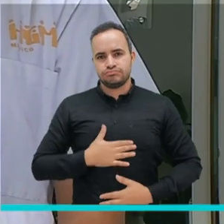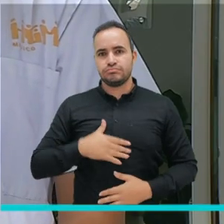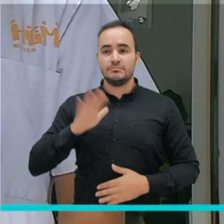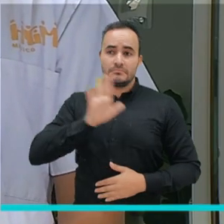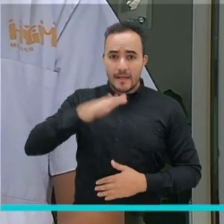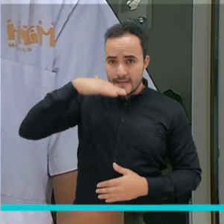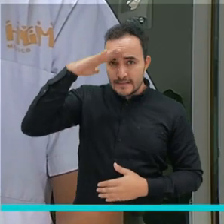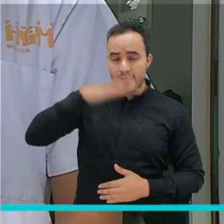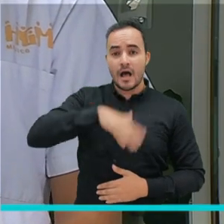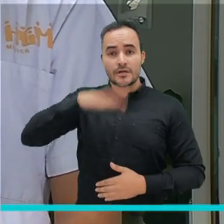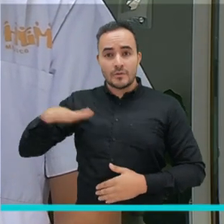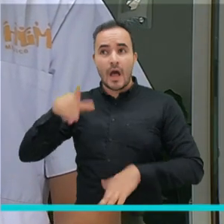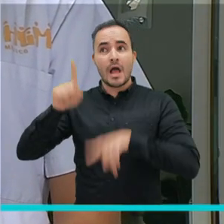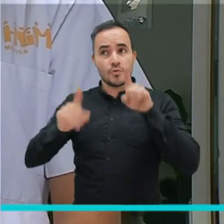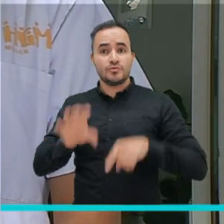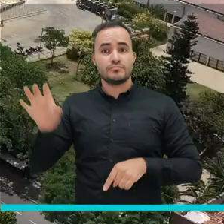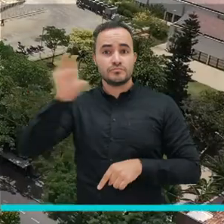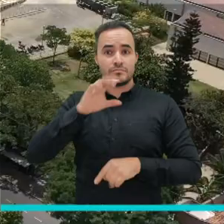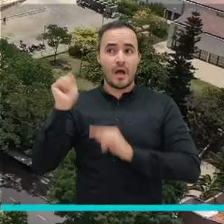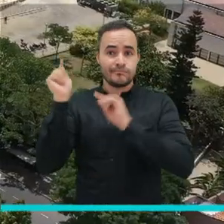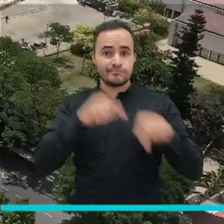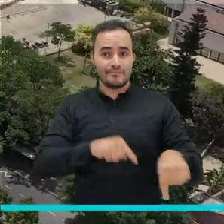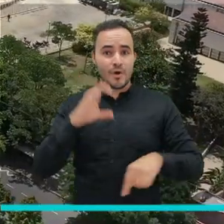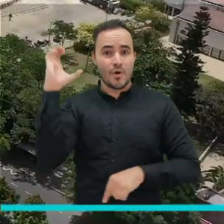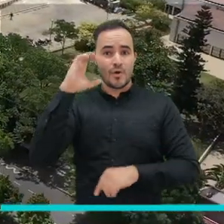Antioquia e incluso de otras regiones del país.